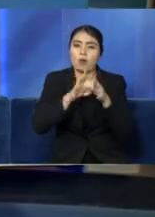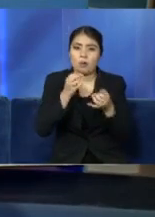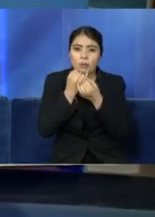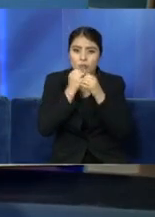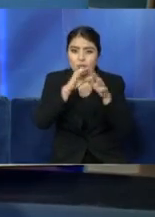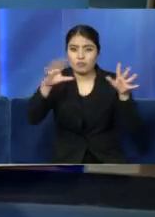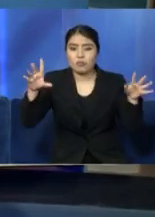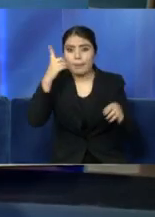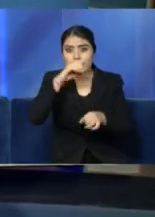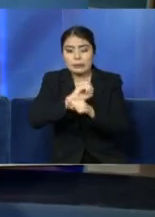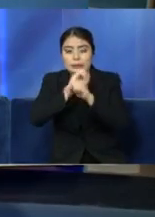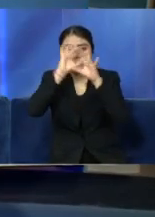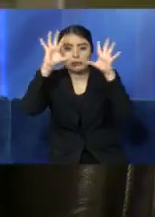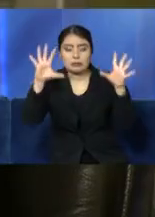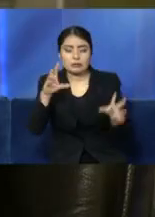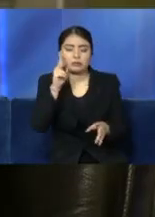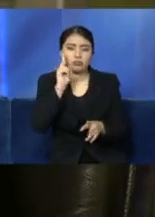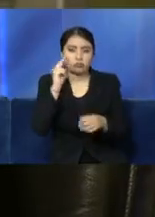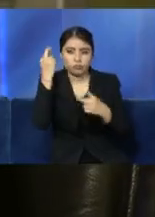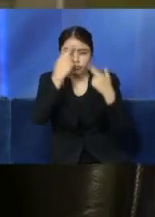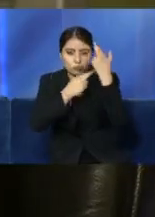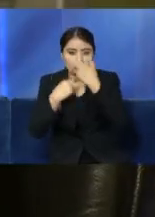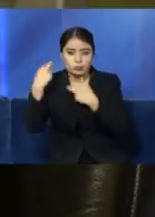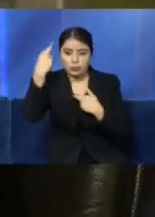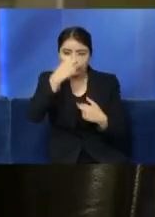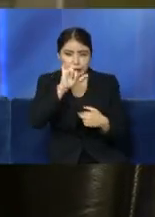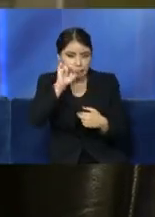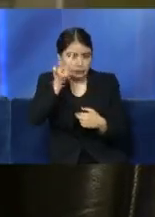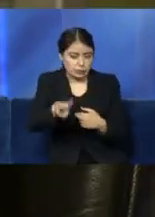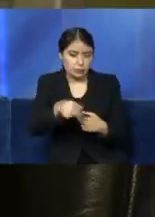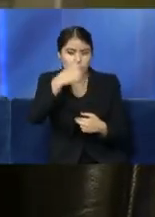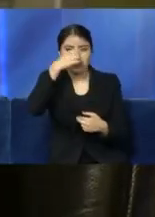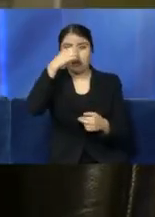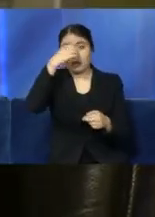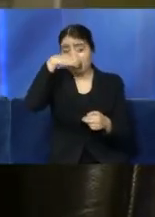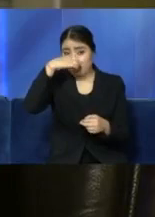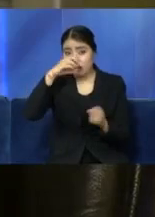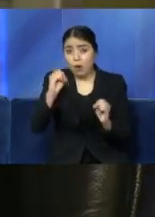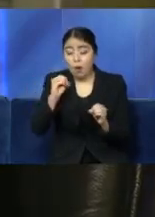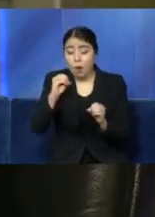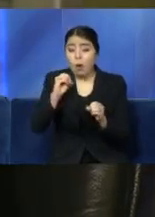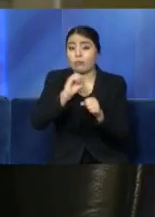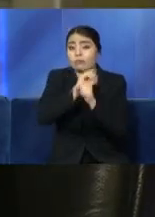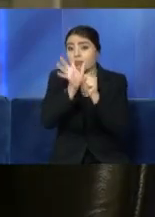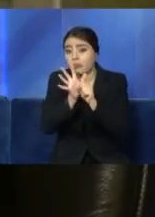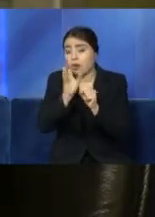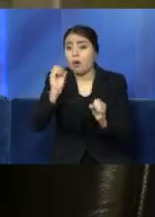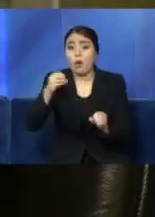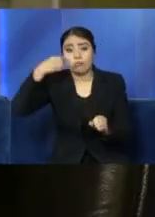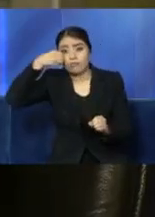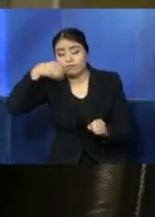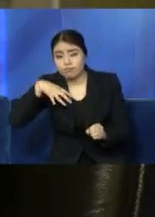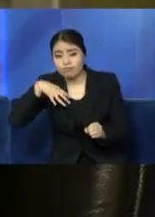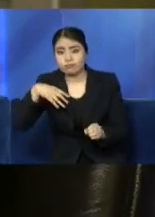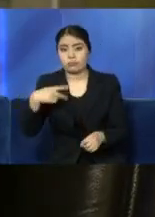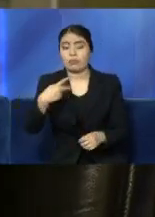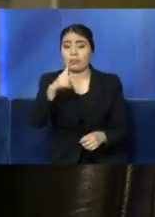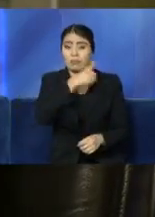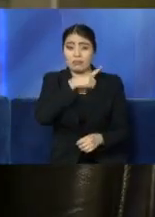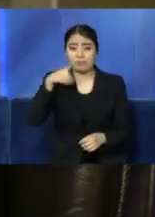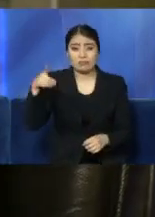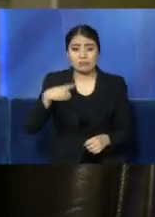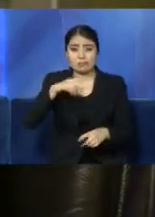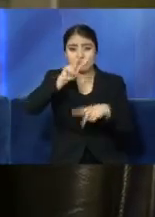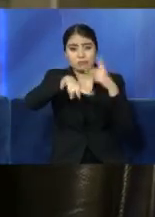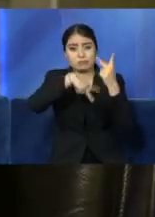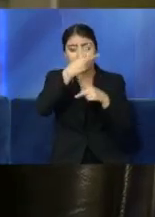y sepan en realidad si es un caso verdaderamente sospechoso para COVID-19 o es un cuadro gripal que puede atenderse nada más